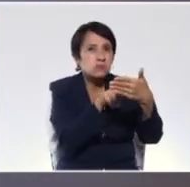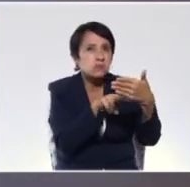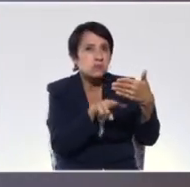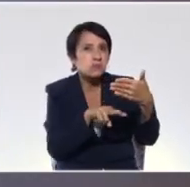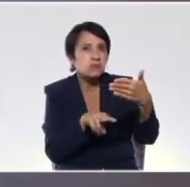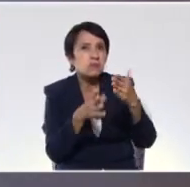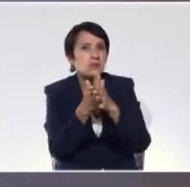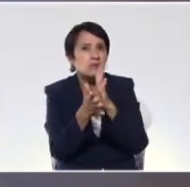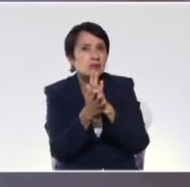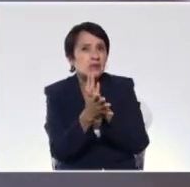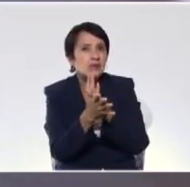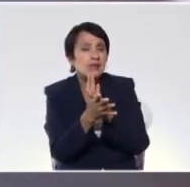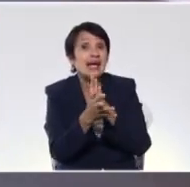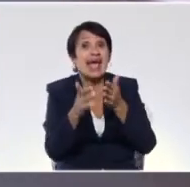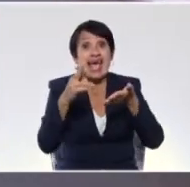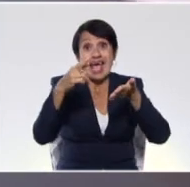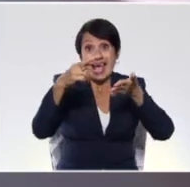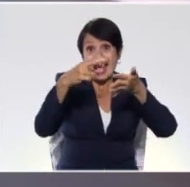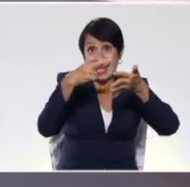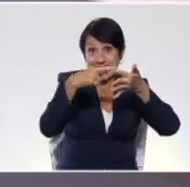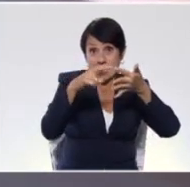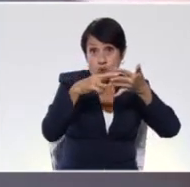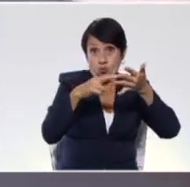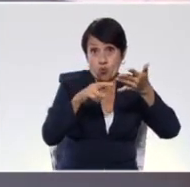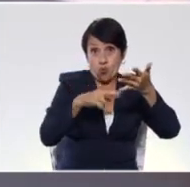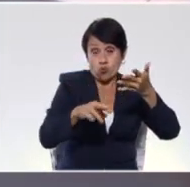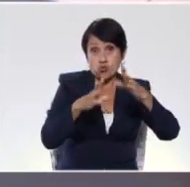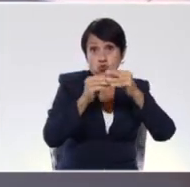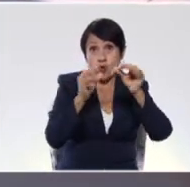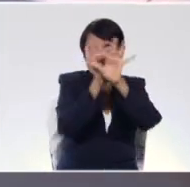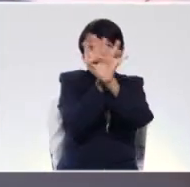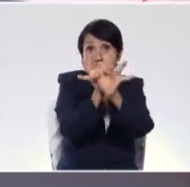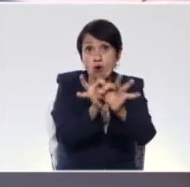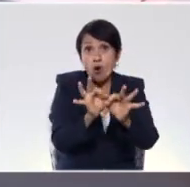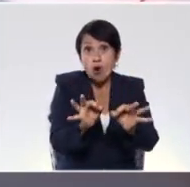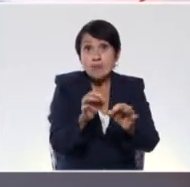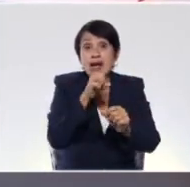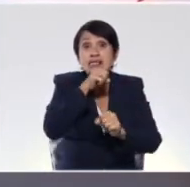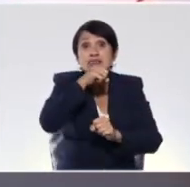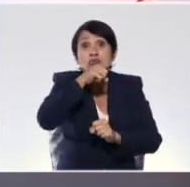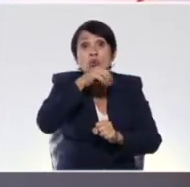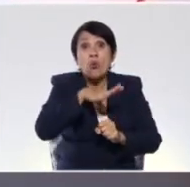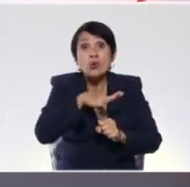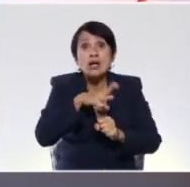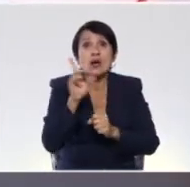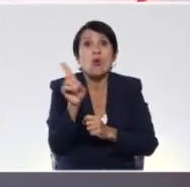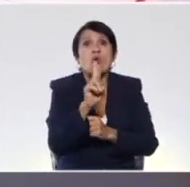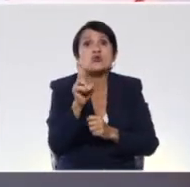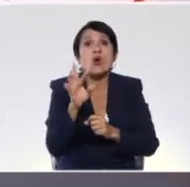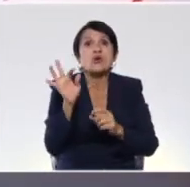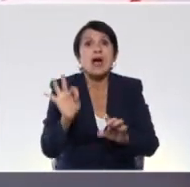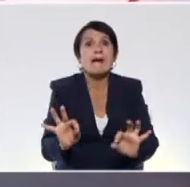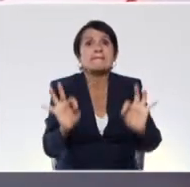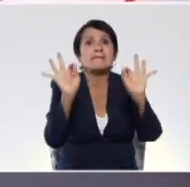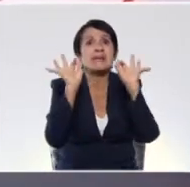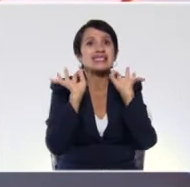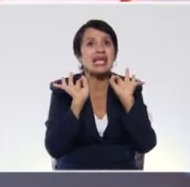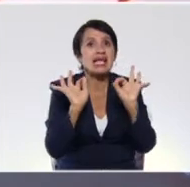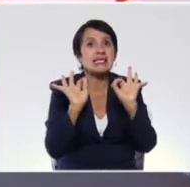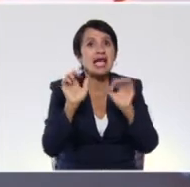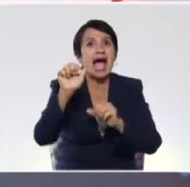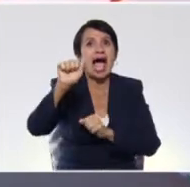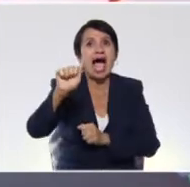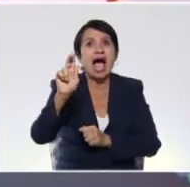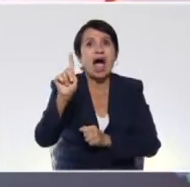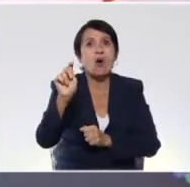recursos, como el nombre lo dice, o figuras retóricas que utilizan los especialistas o autores